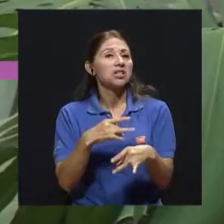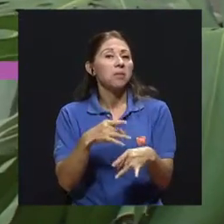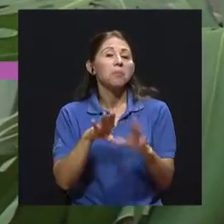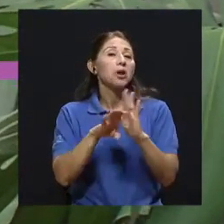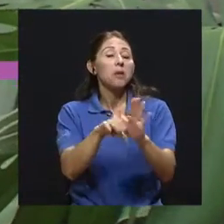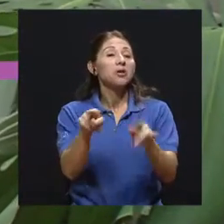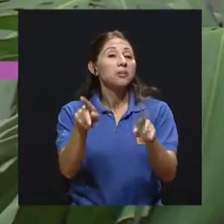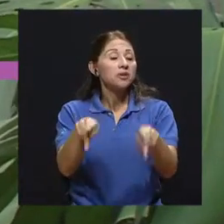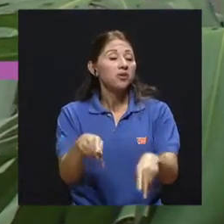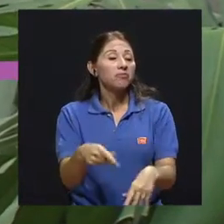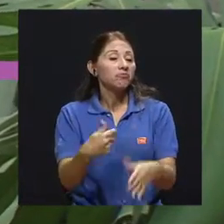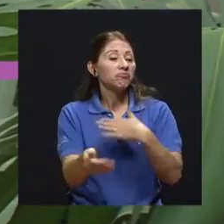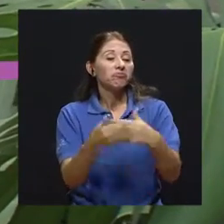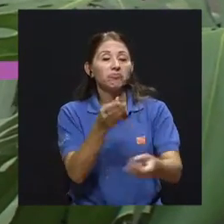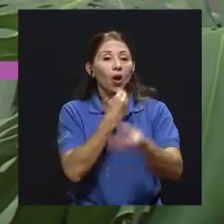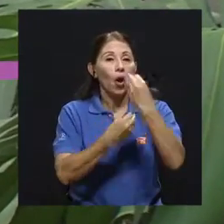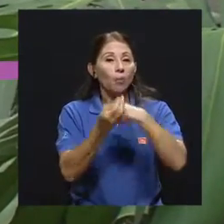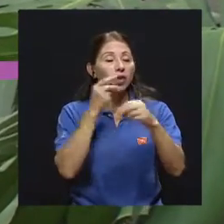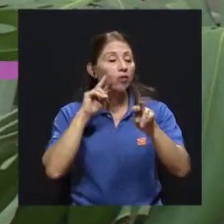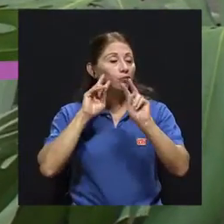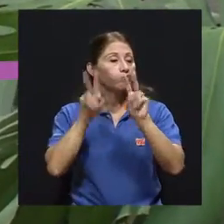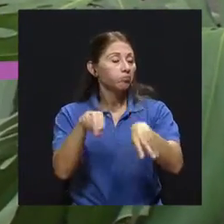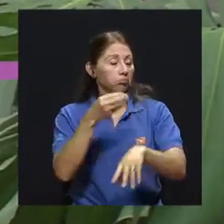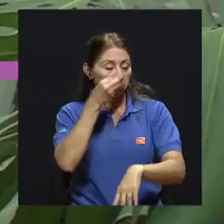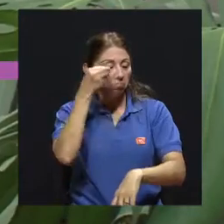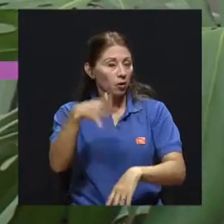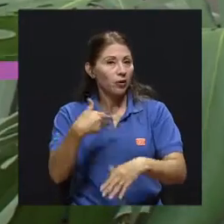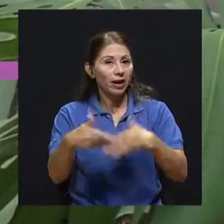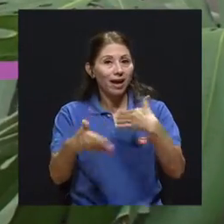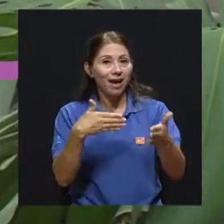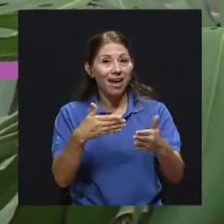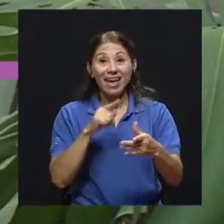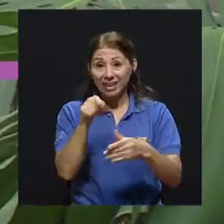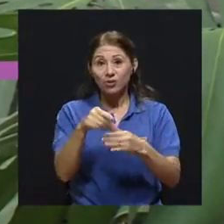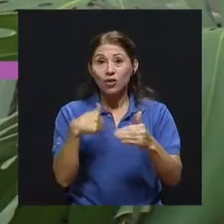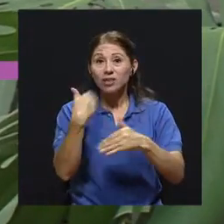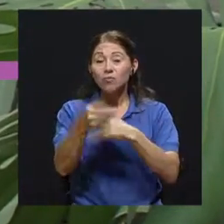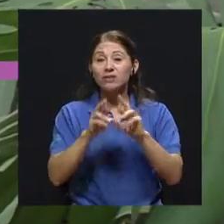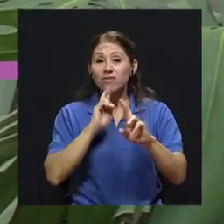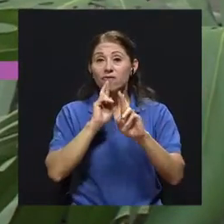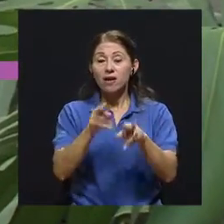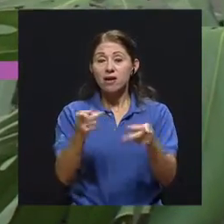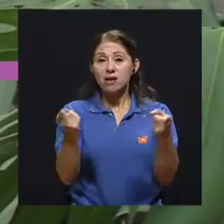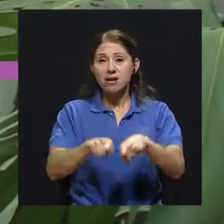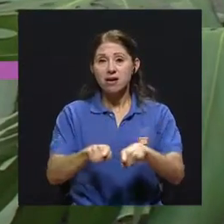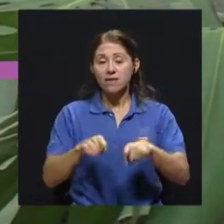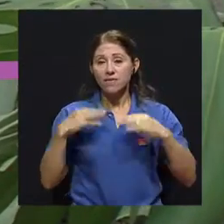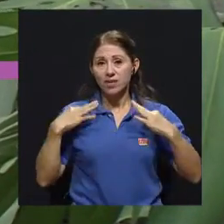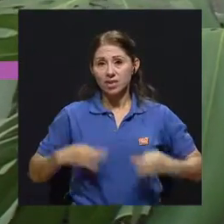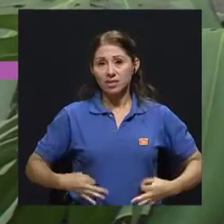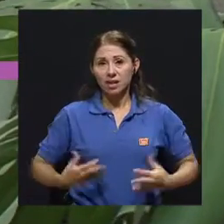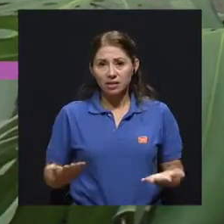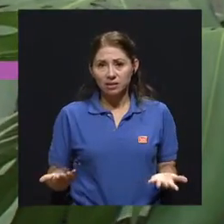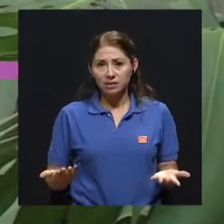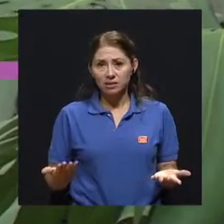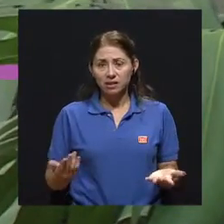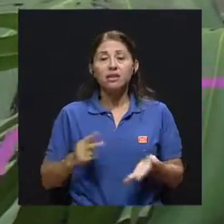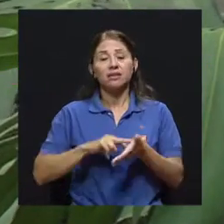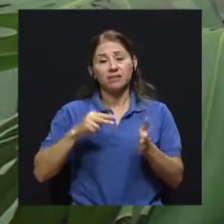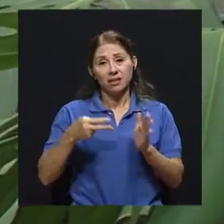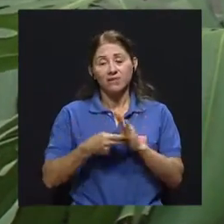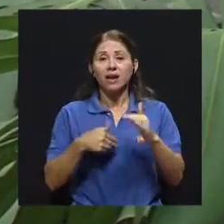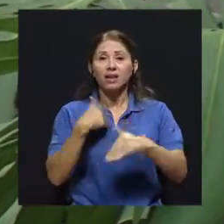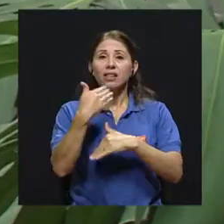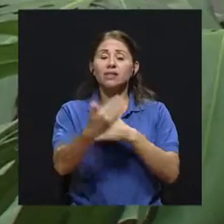comiendo lo que no debo comer va a traer implicaciones tarde o temprano a físicas, implica